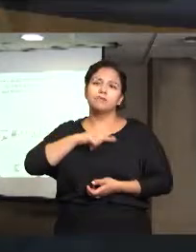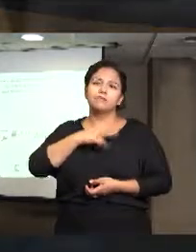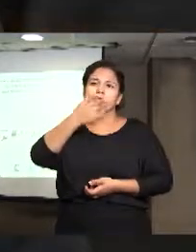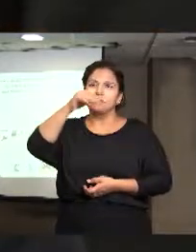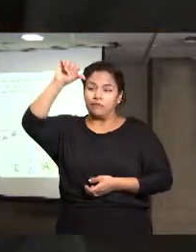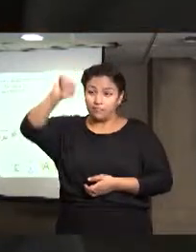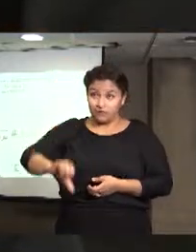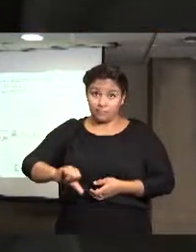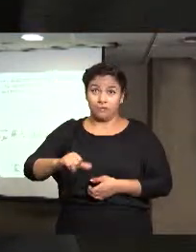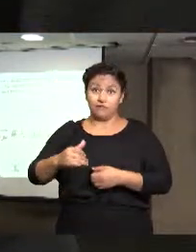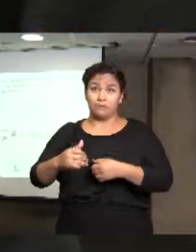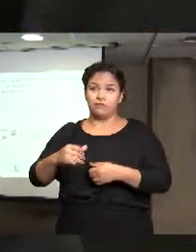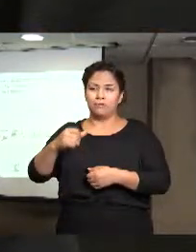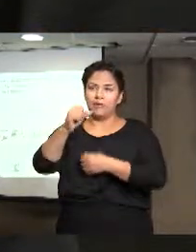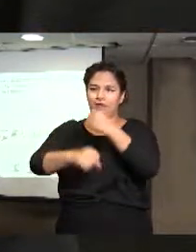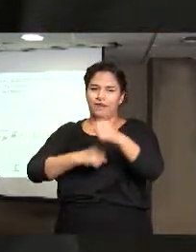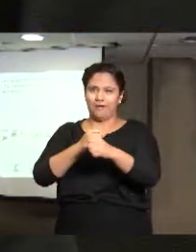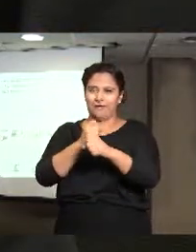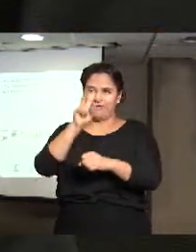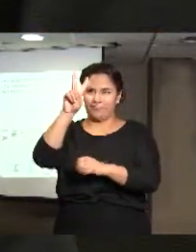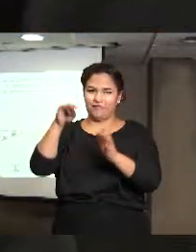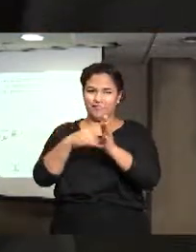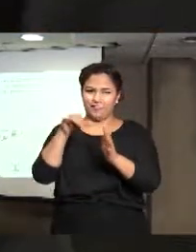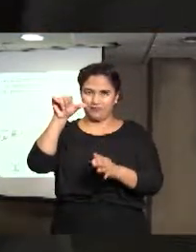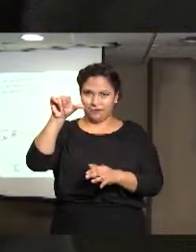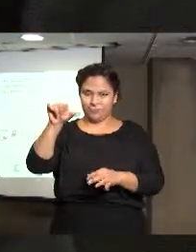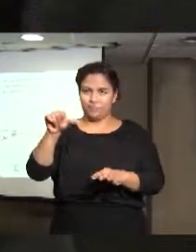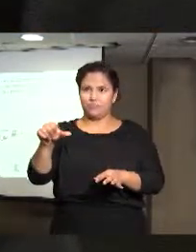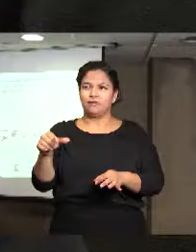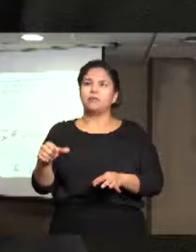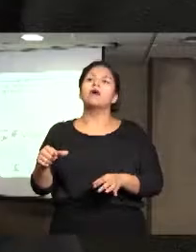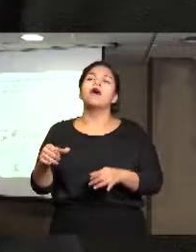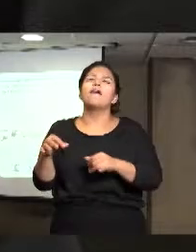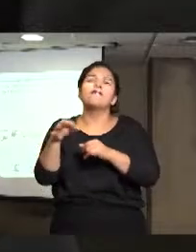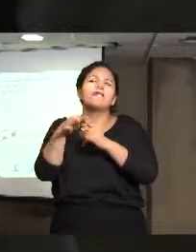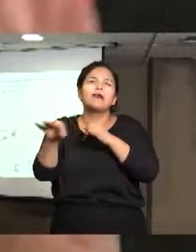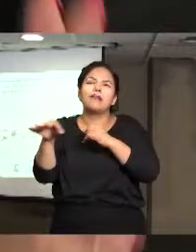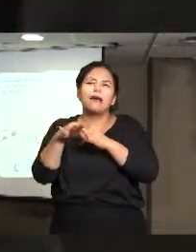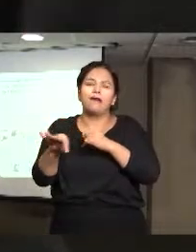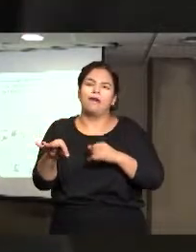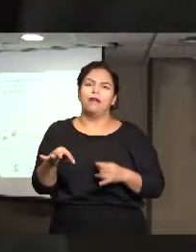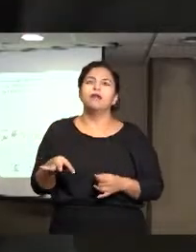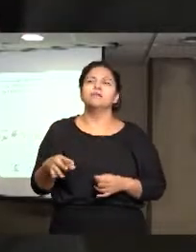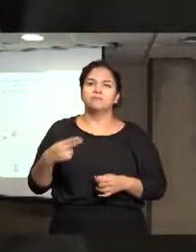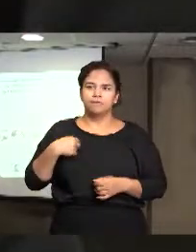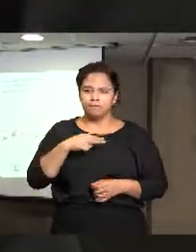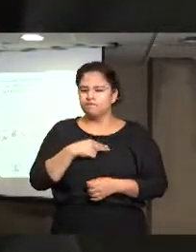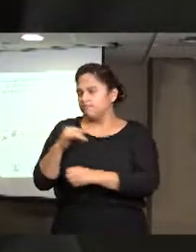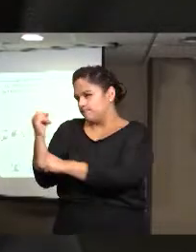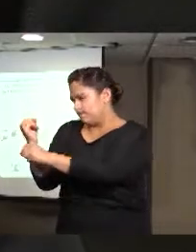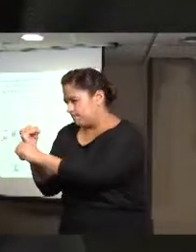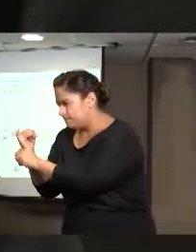este año vamos a sacar varios informes, entonces a finales de este año creo que tendremos un muy buen,